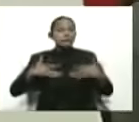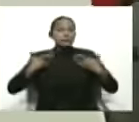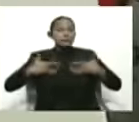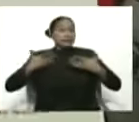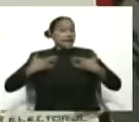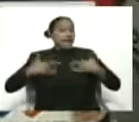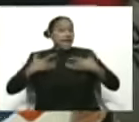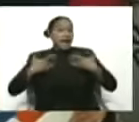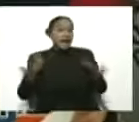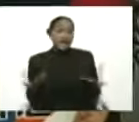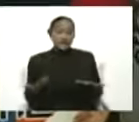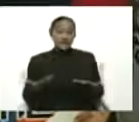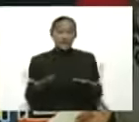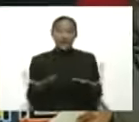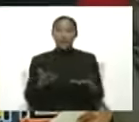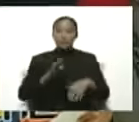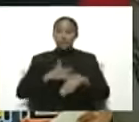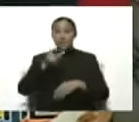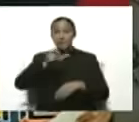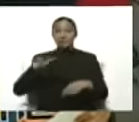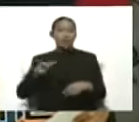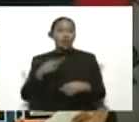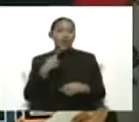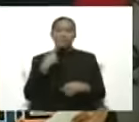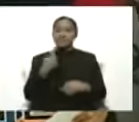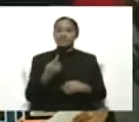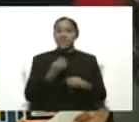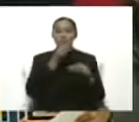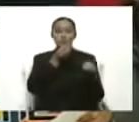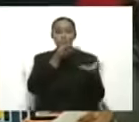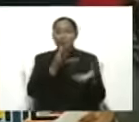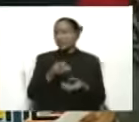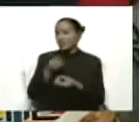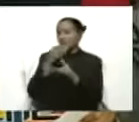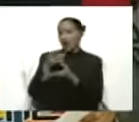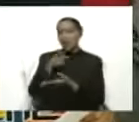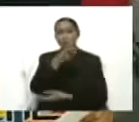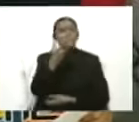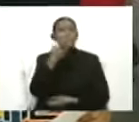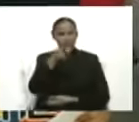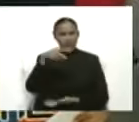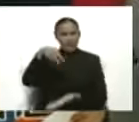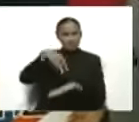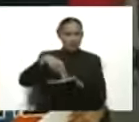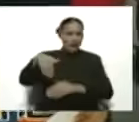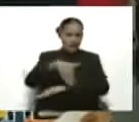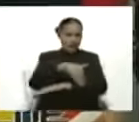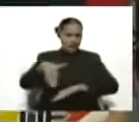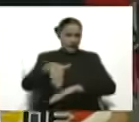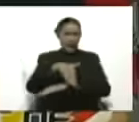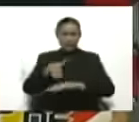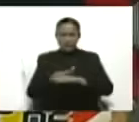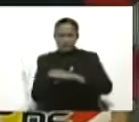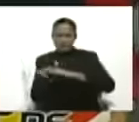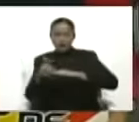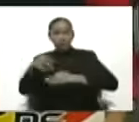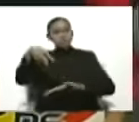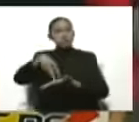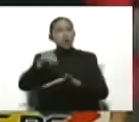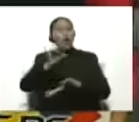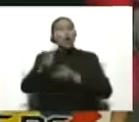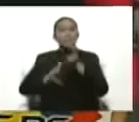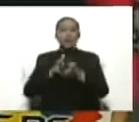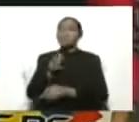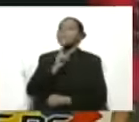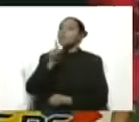reiteradas personas, todo el mundo está... Usted se para ahí en la esquina y pregunta, o en la salida del metro, usted, sí, voy a